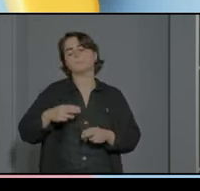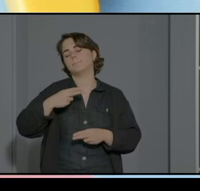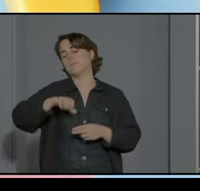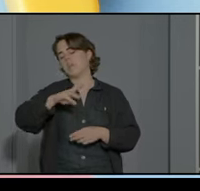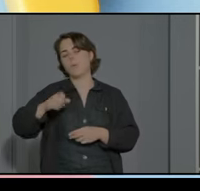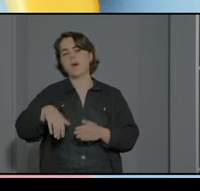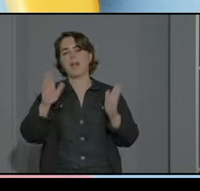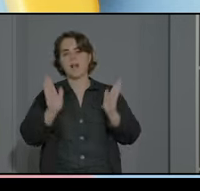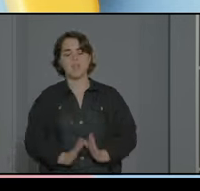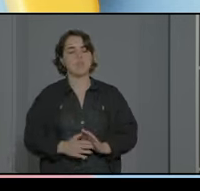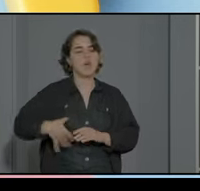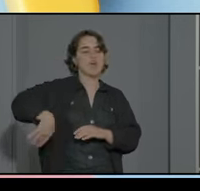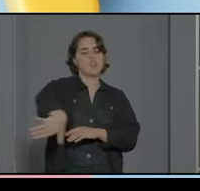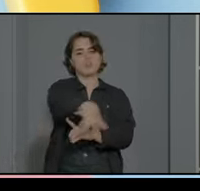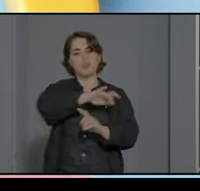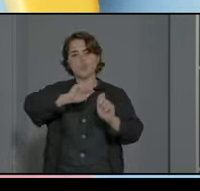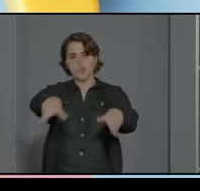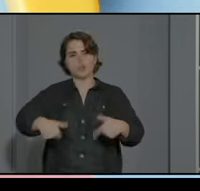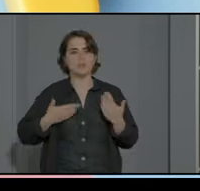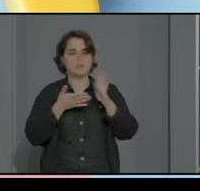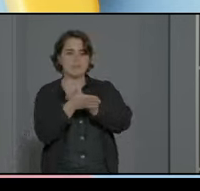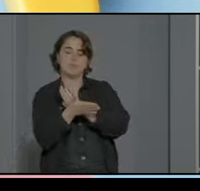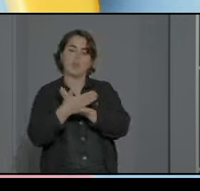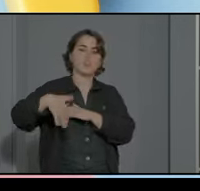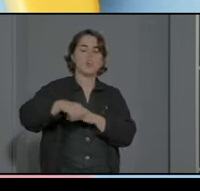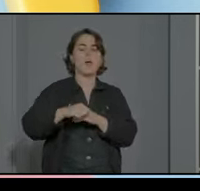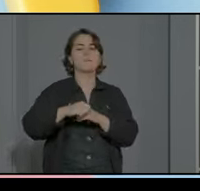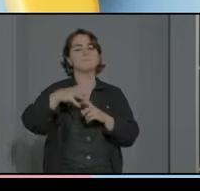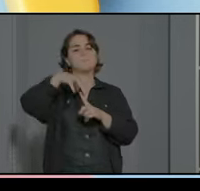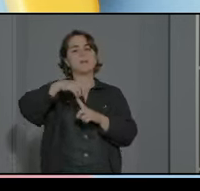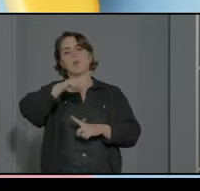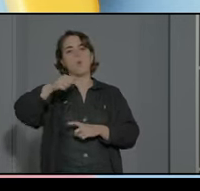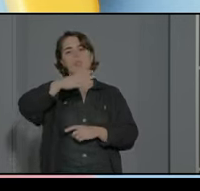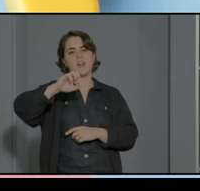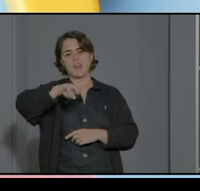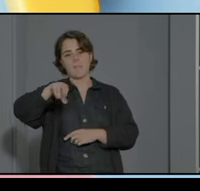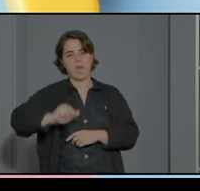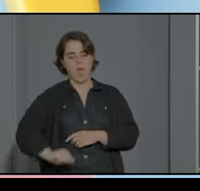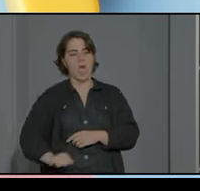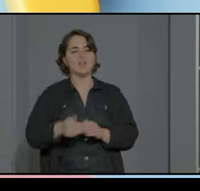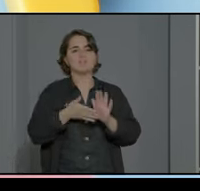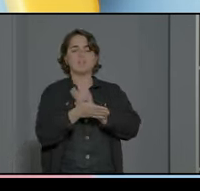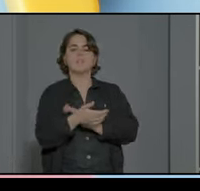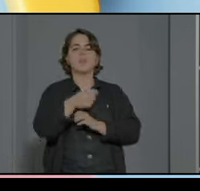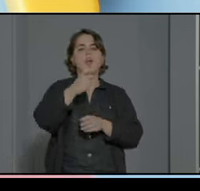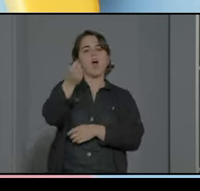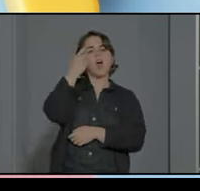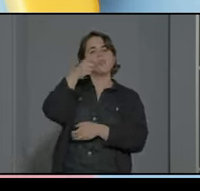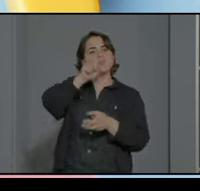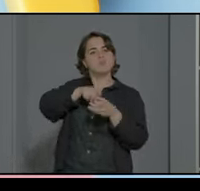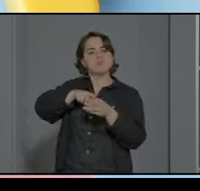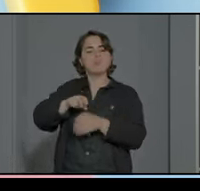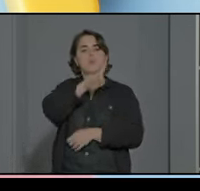natural en la zona del parque regional de Guadarrama nosotros contamos con 1.080 alumnos aproximadamente